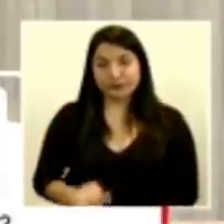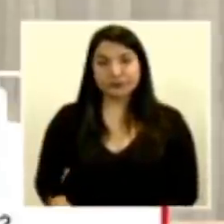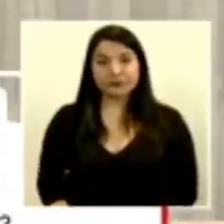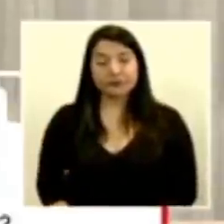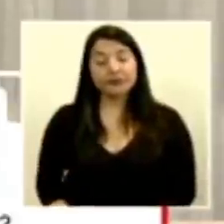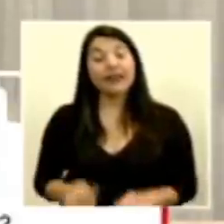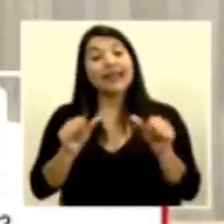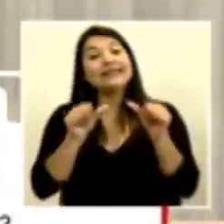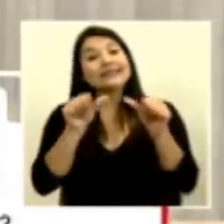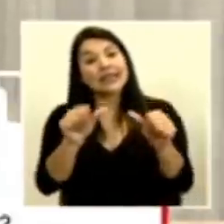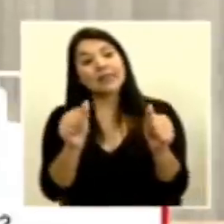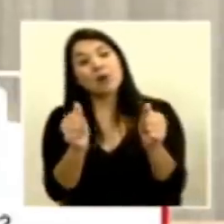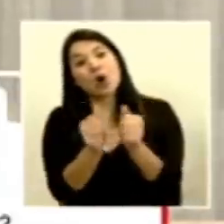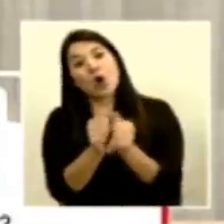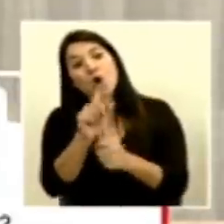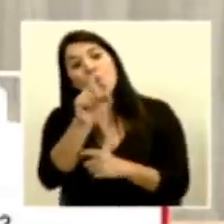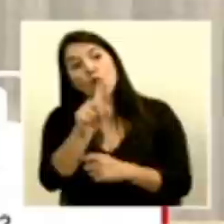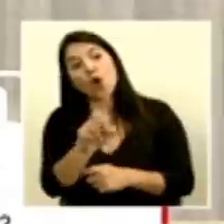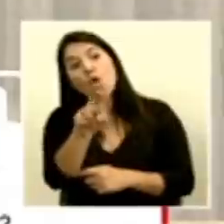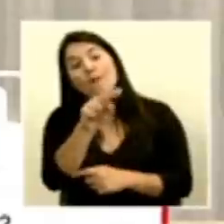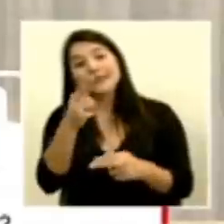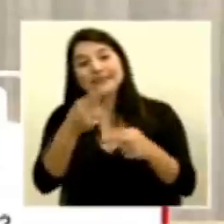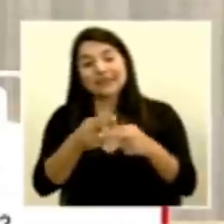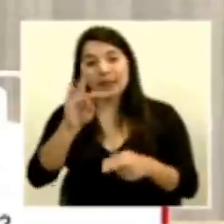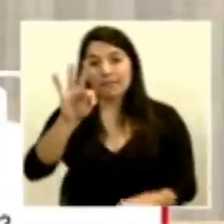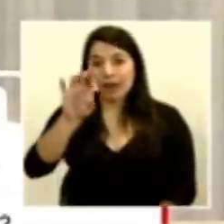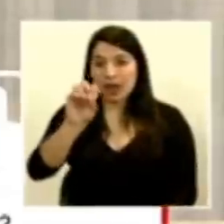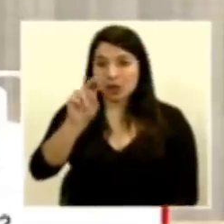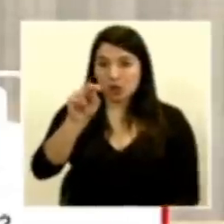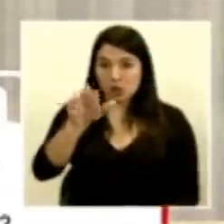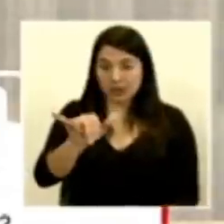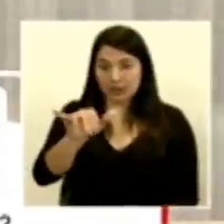Continuamos con la consulta del colega Tony Arias.